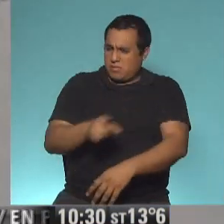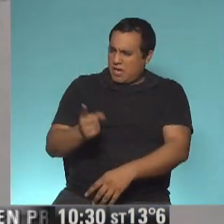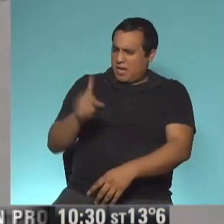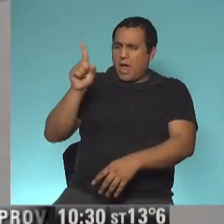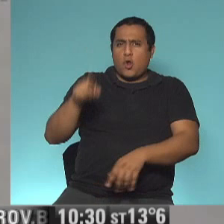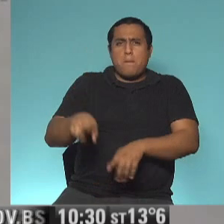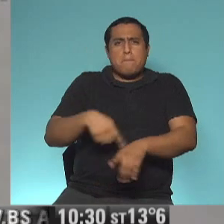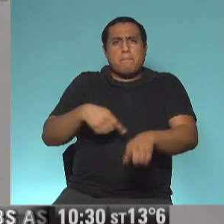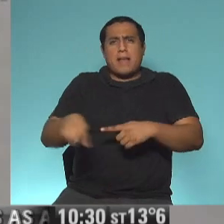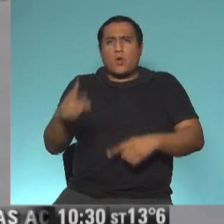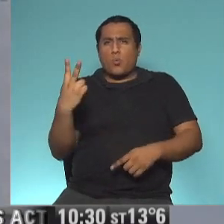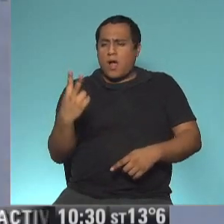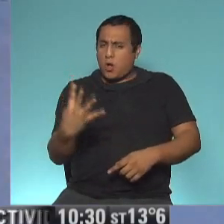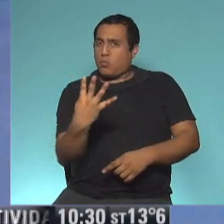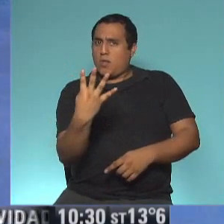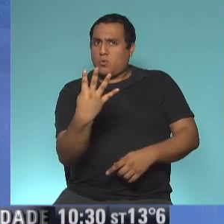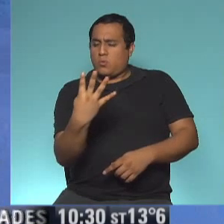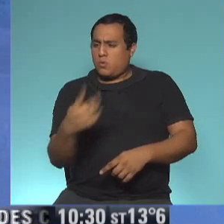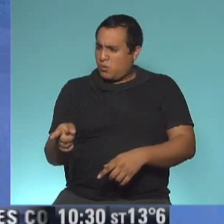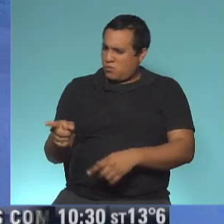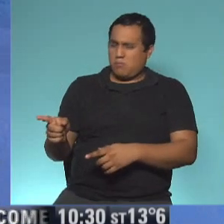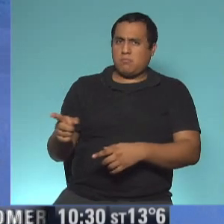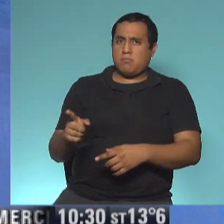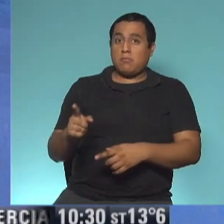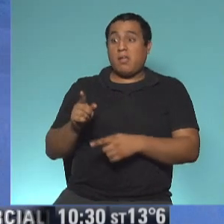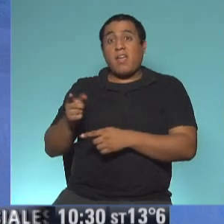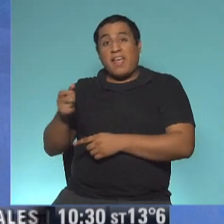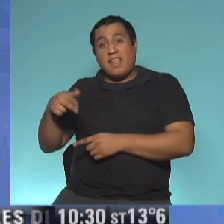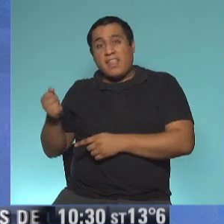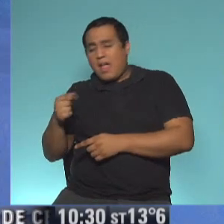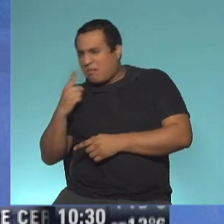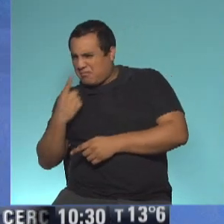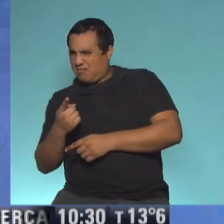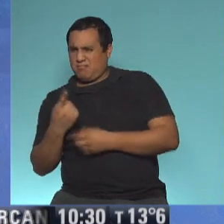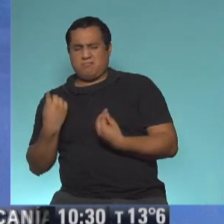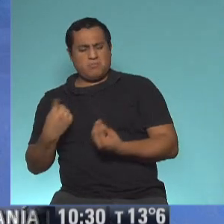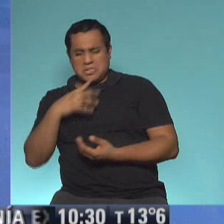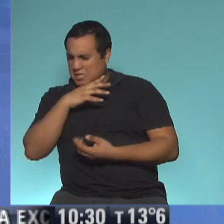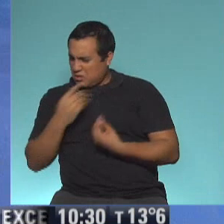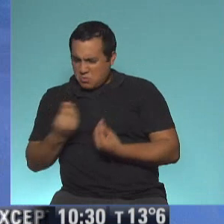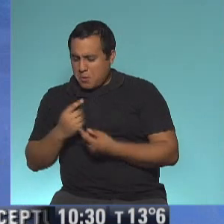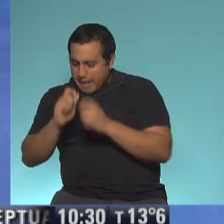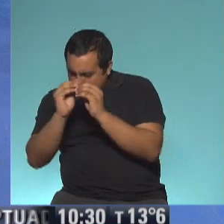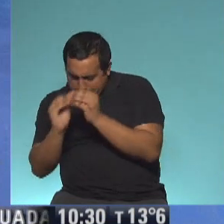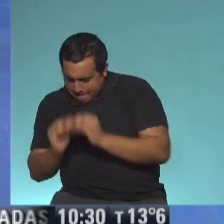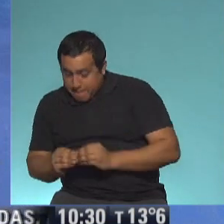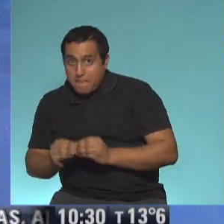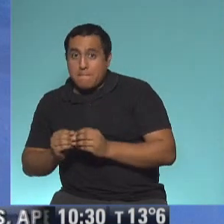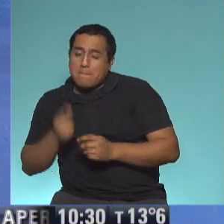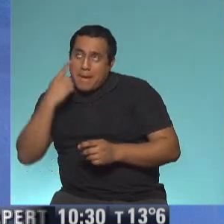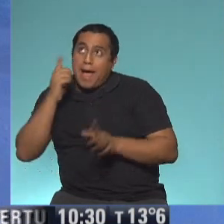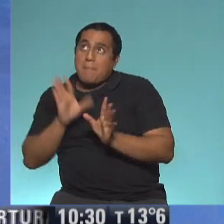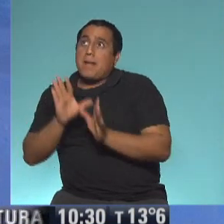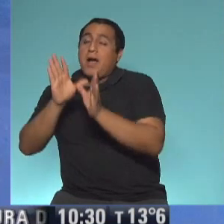patas. Añá no podía entender lo que había pasado. En vez de crear un pájaro de gran vuelo,